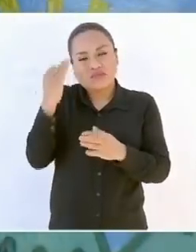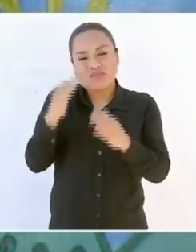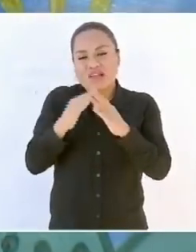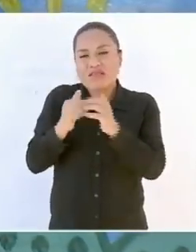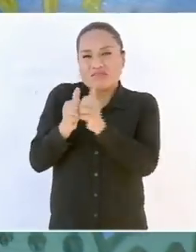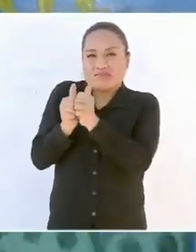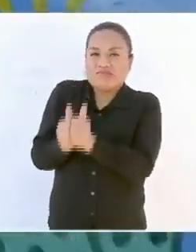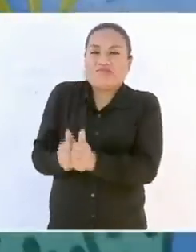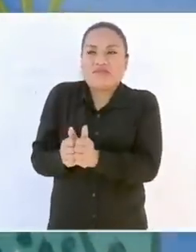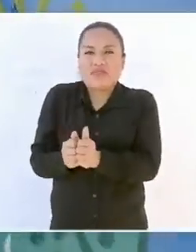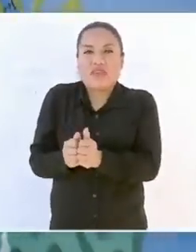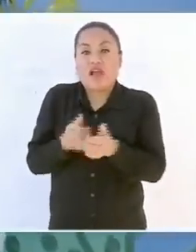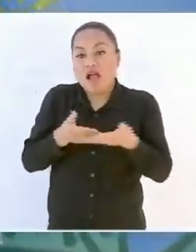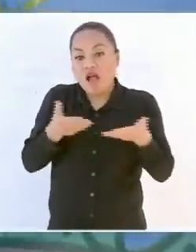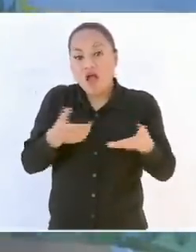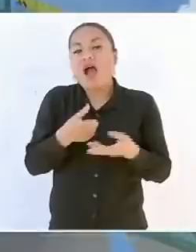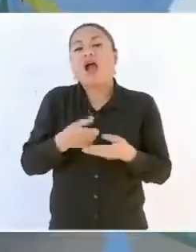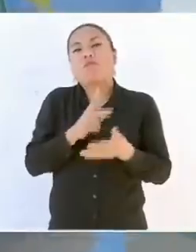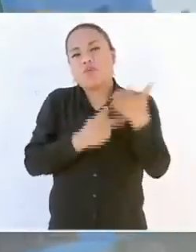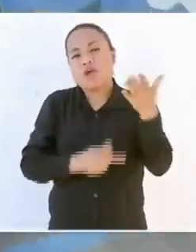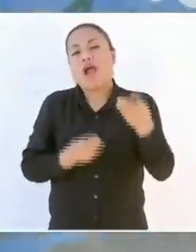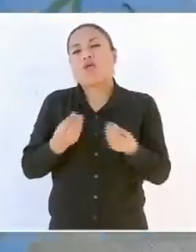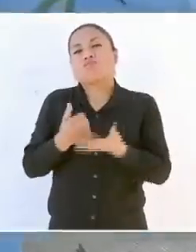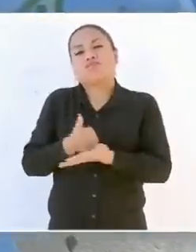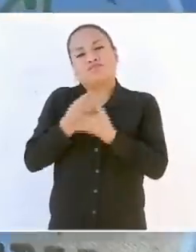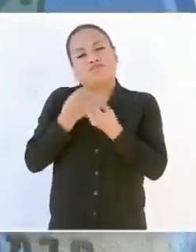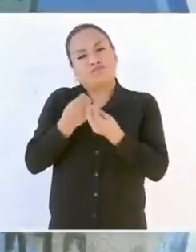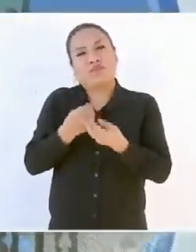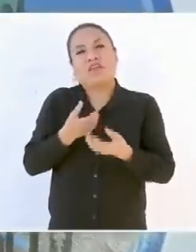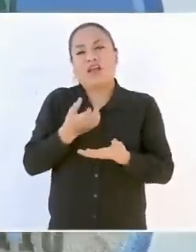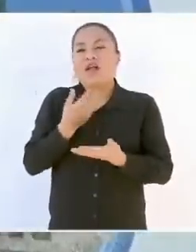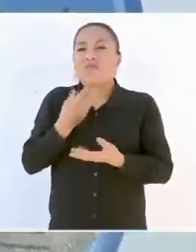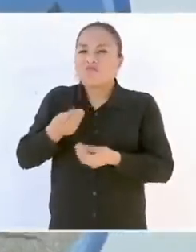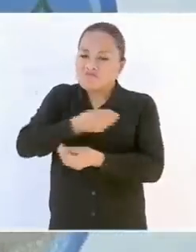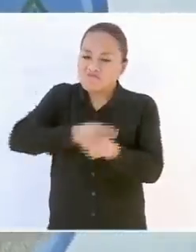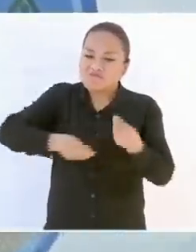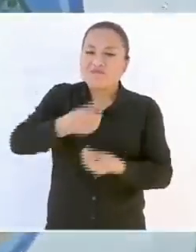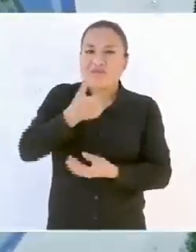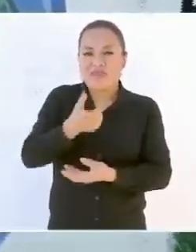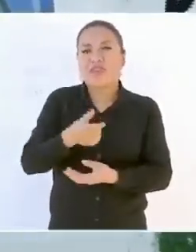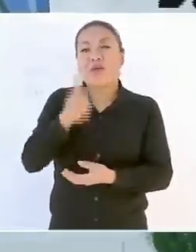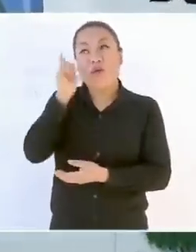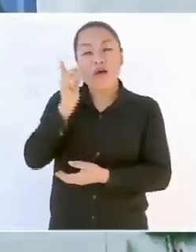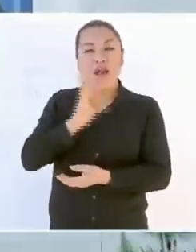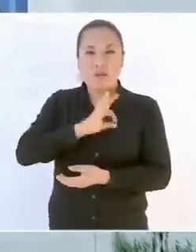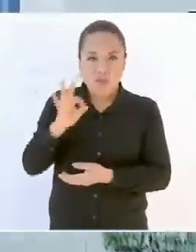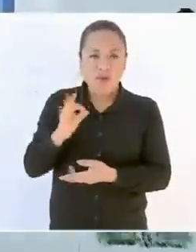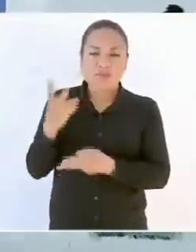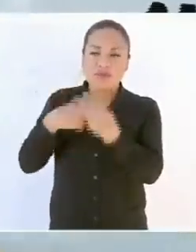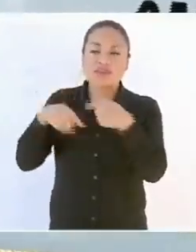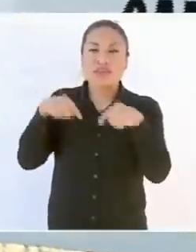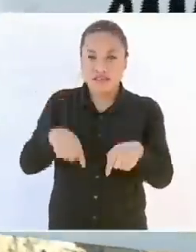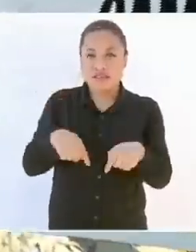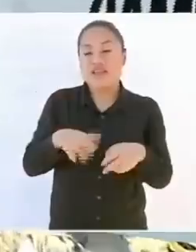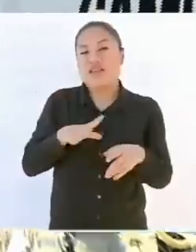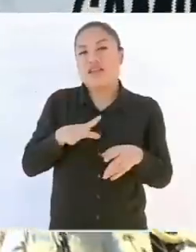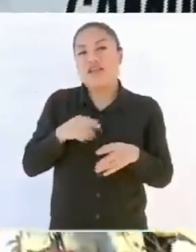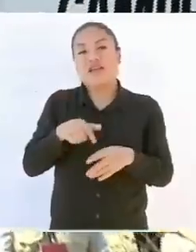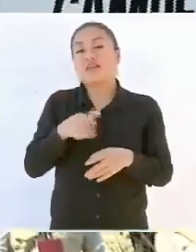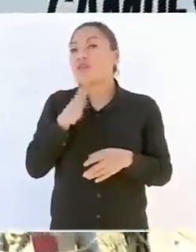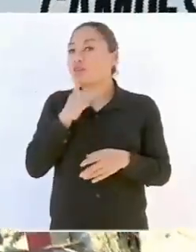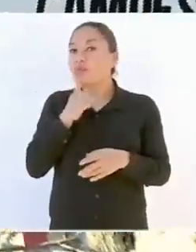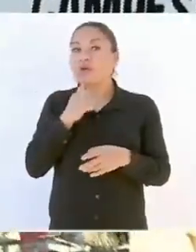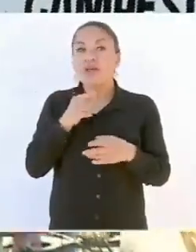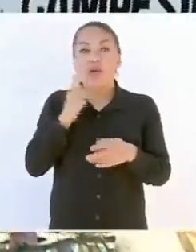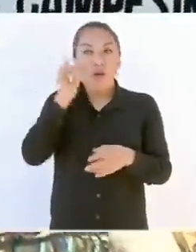mucho a la economía familiar. Muchísimas gracias y ojalá vuelva a visitarnos. Repito, si nuestra comunidad es elegible